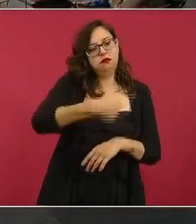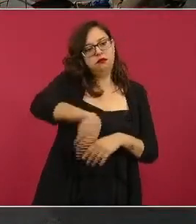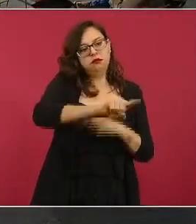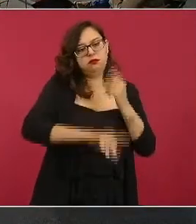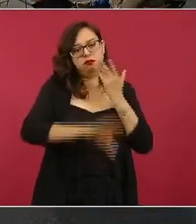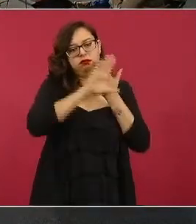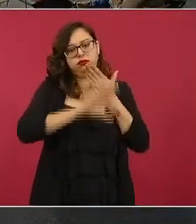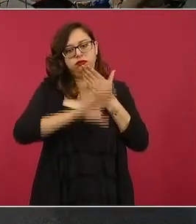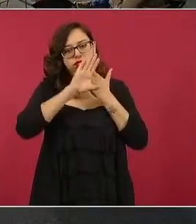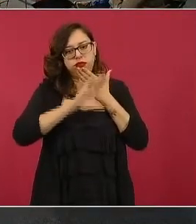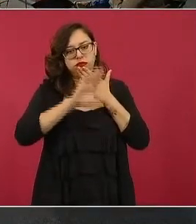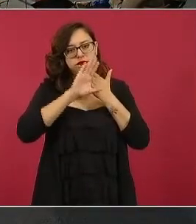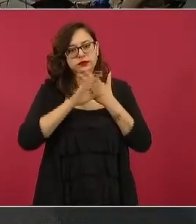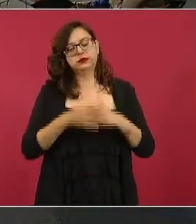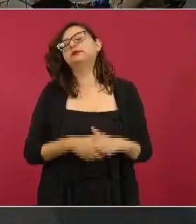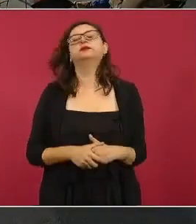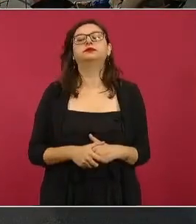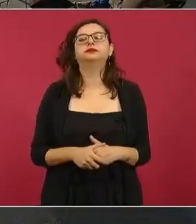entonces